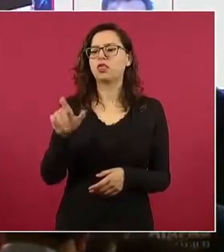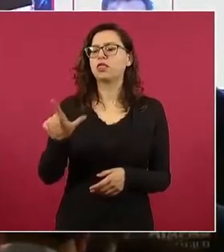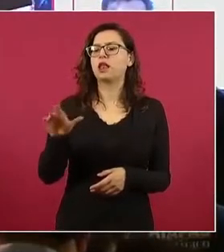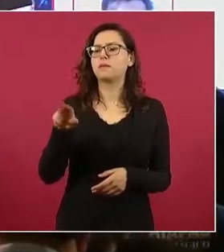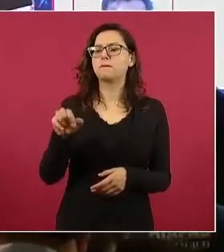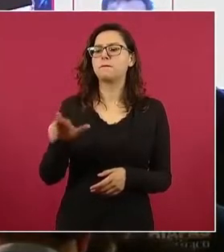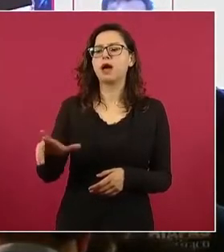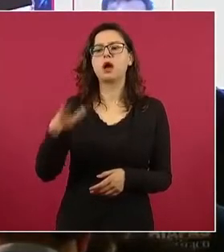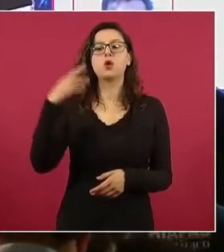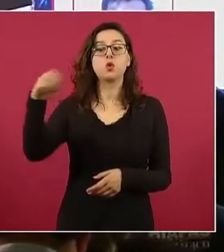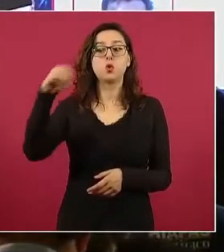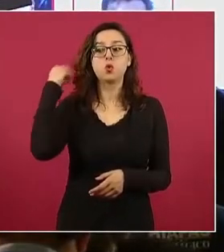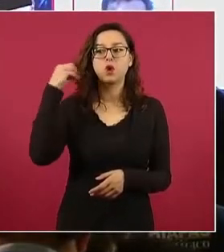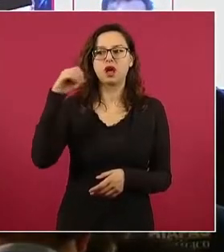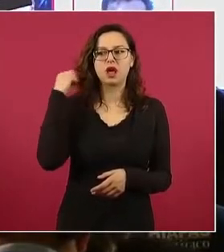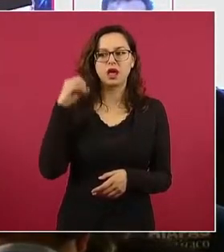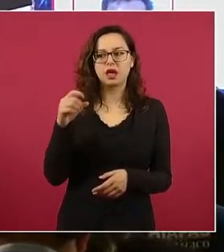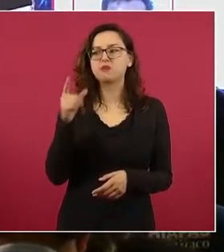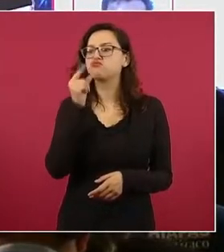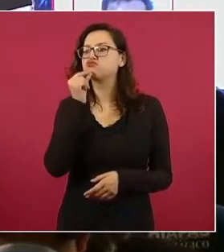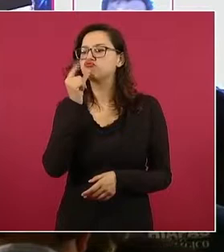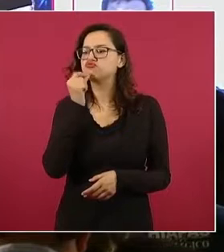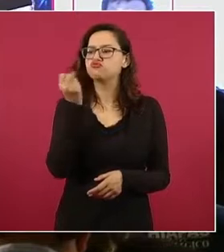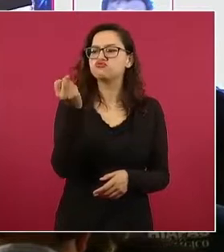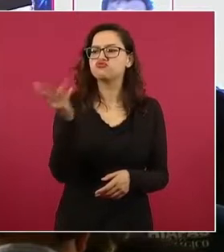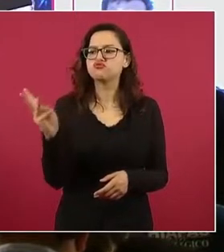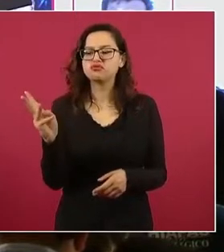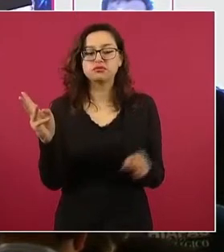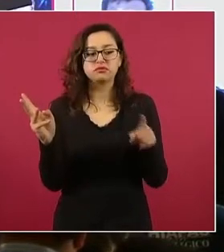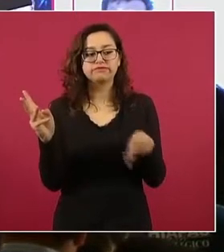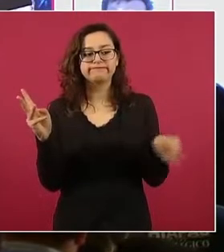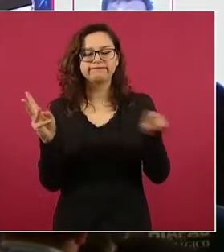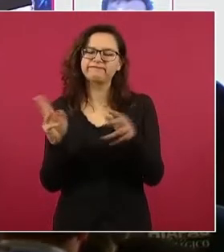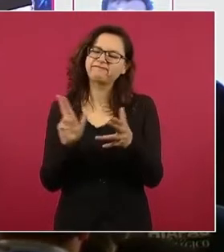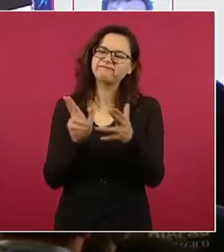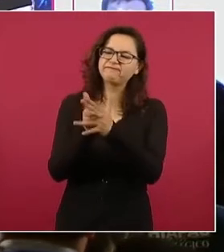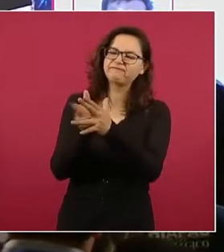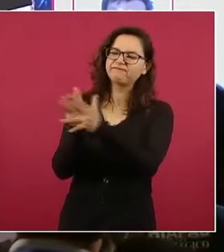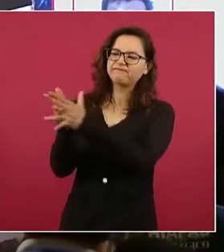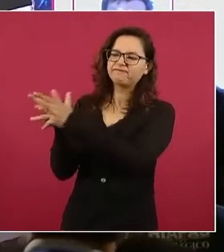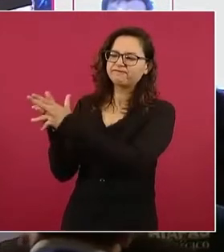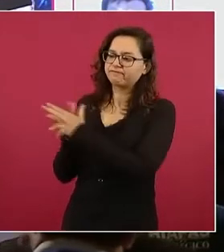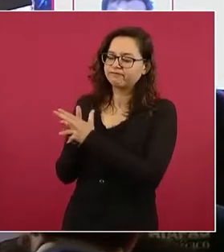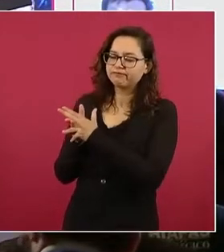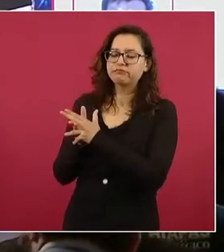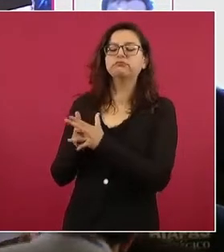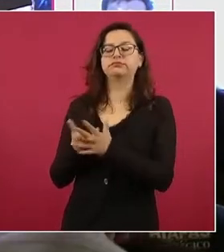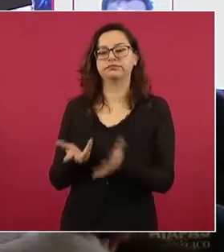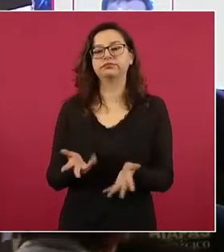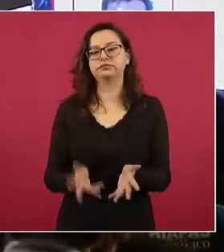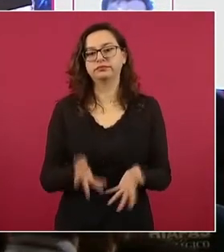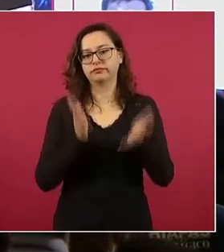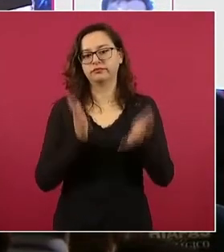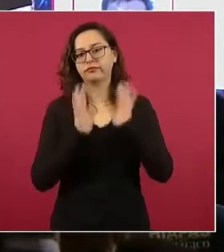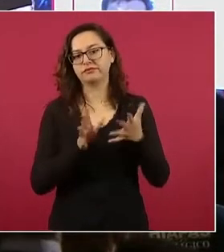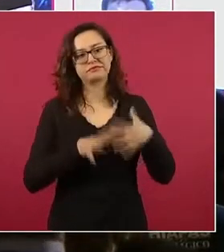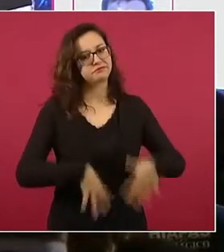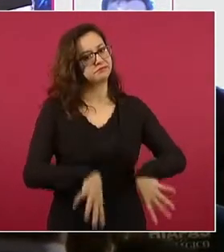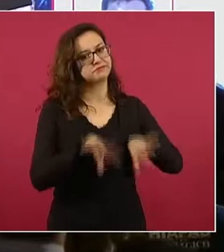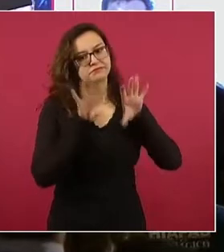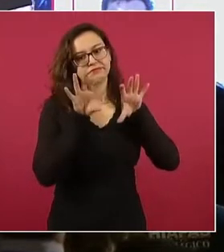investigación coordinada por la Fiscalía de Oaxaca, en coordinación con la Coordinación Antisecuestros